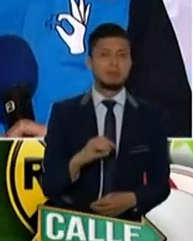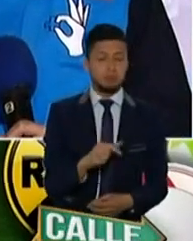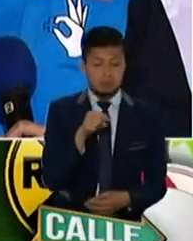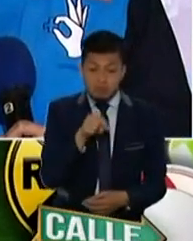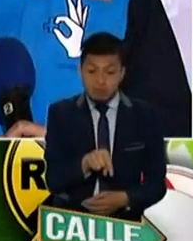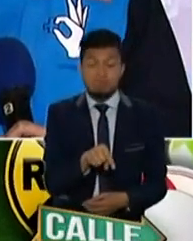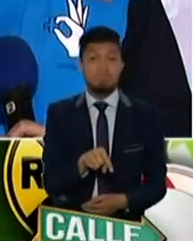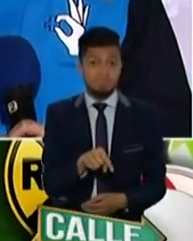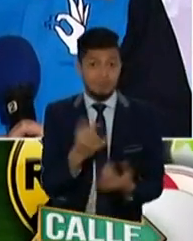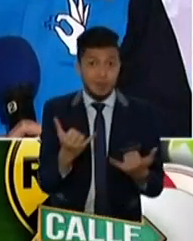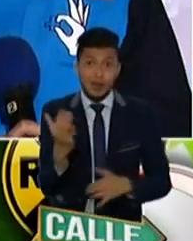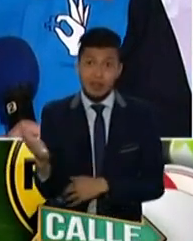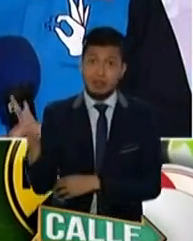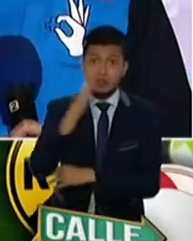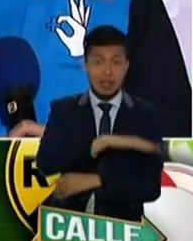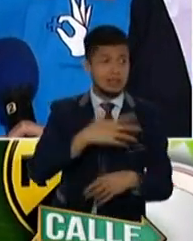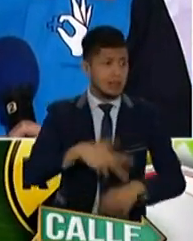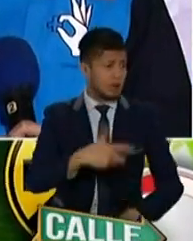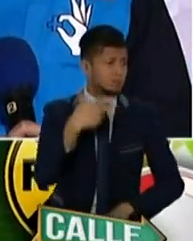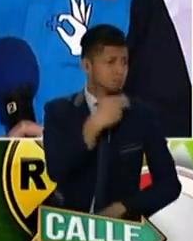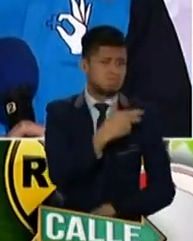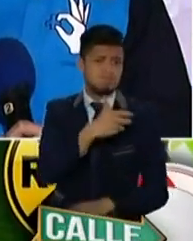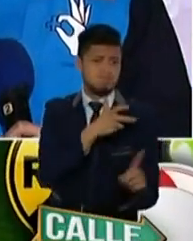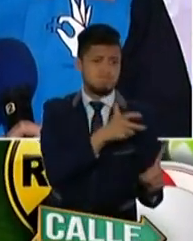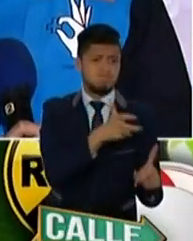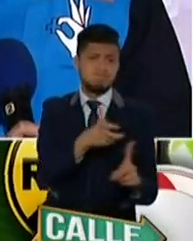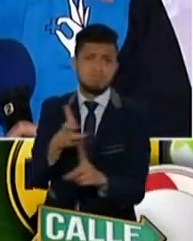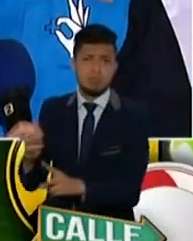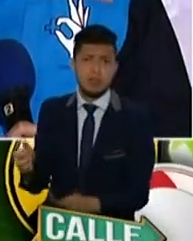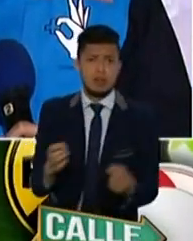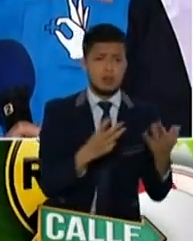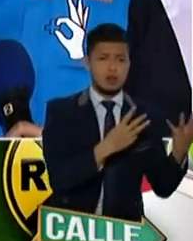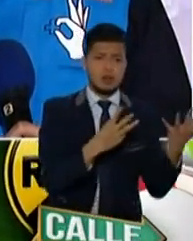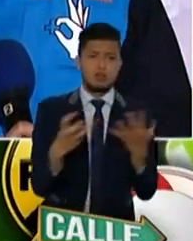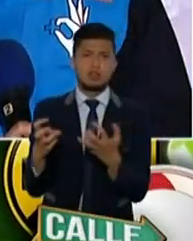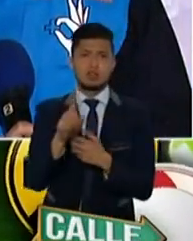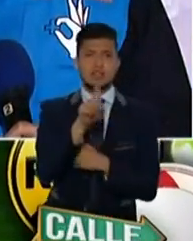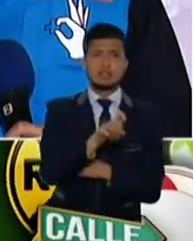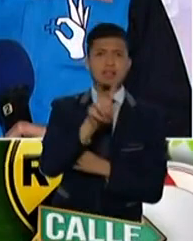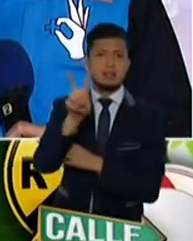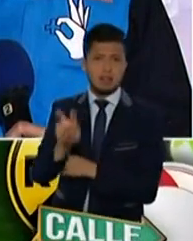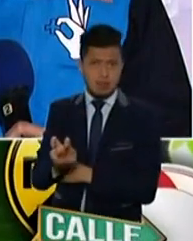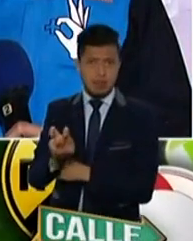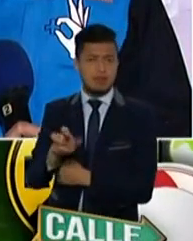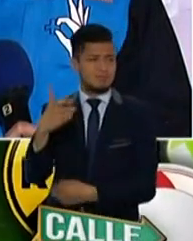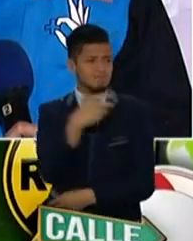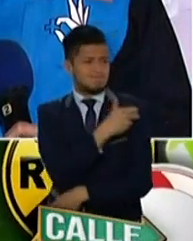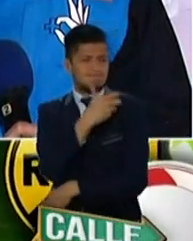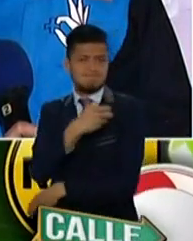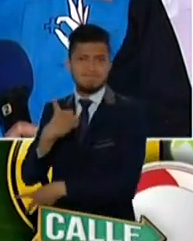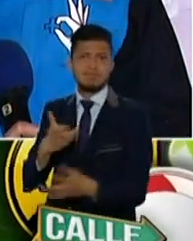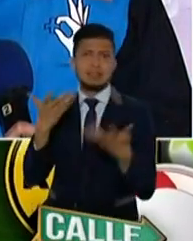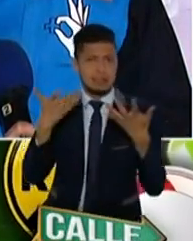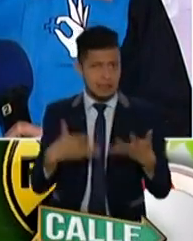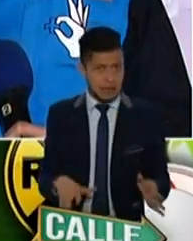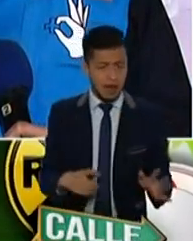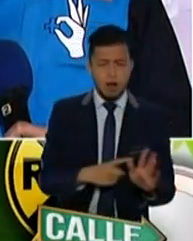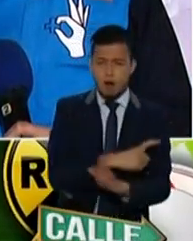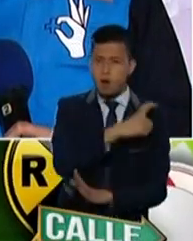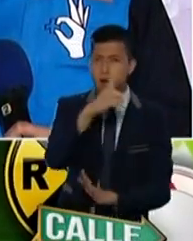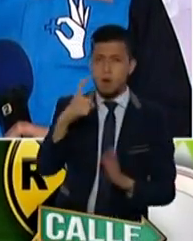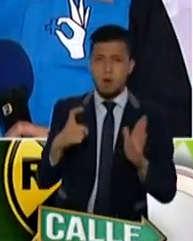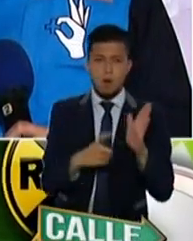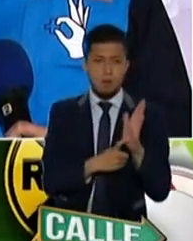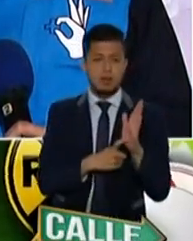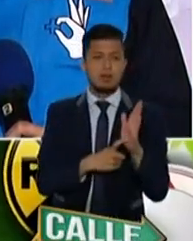consumido y aplicado ya hoy las 867 dosis, con lo cual completamos el uso